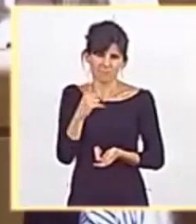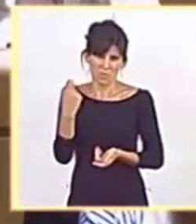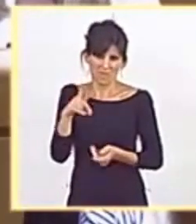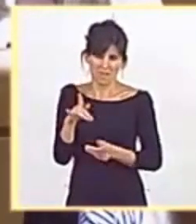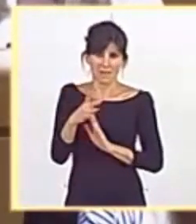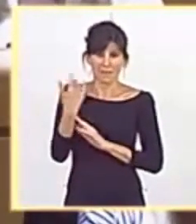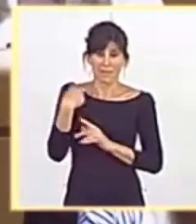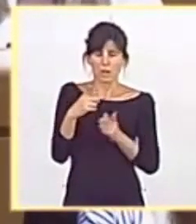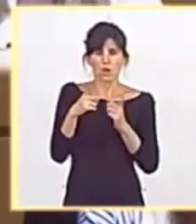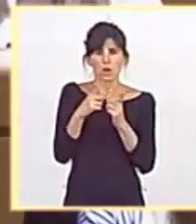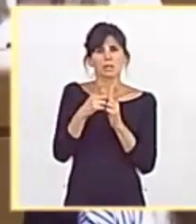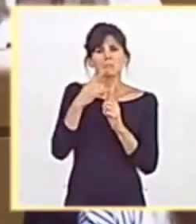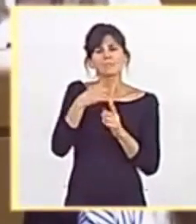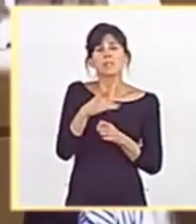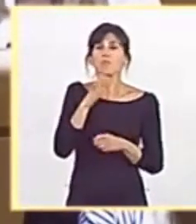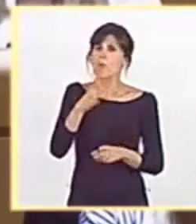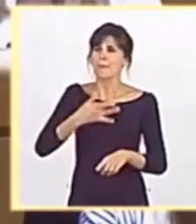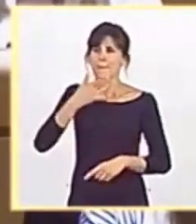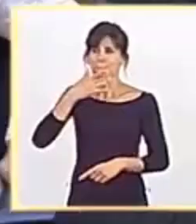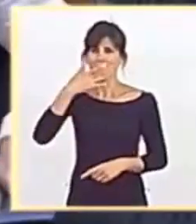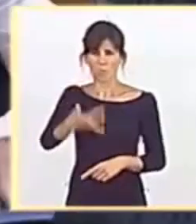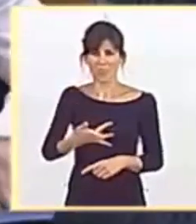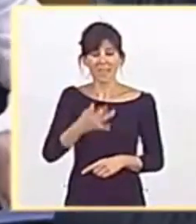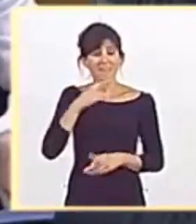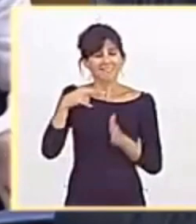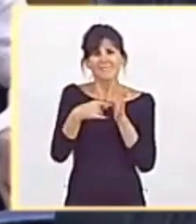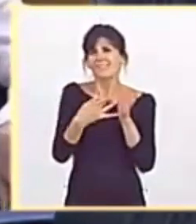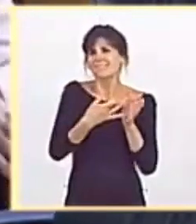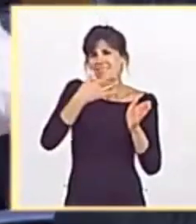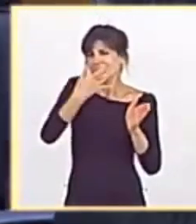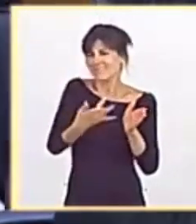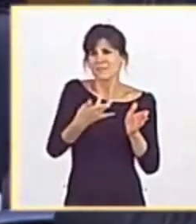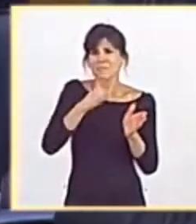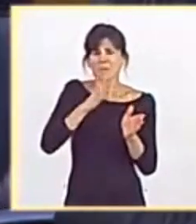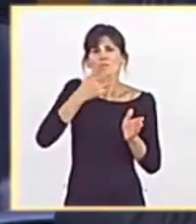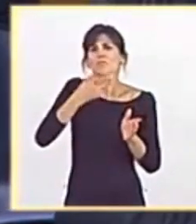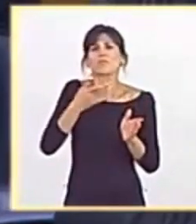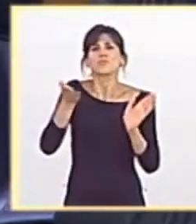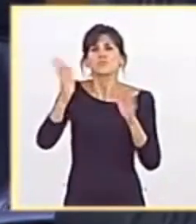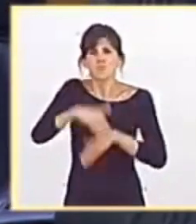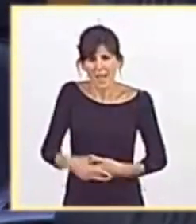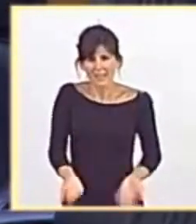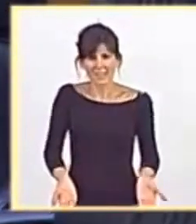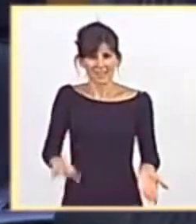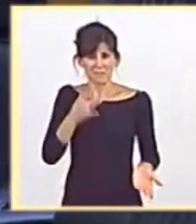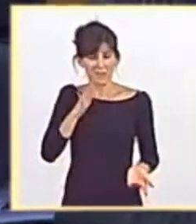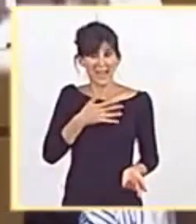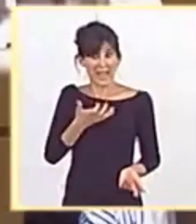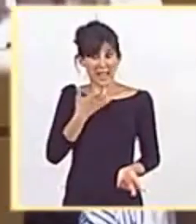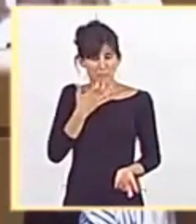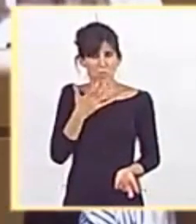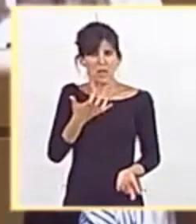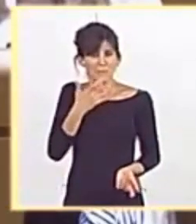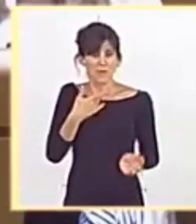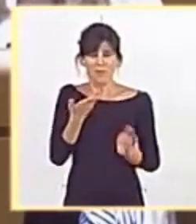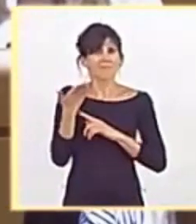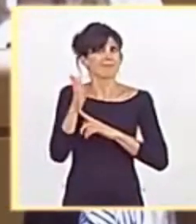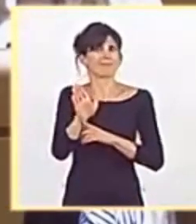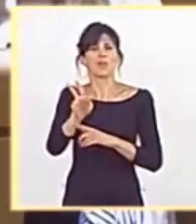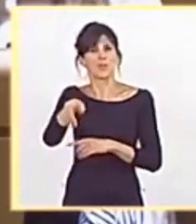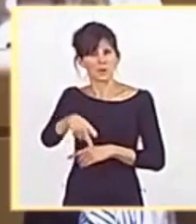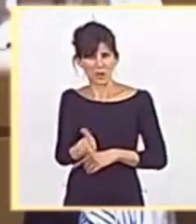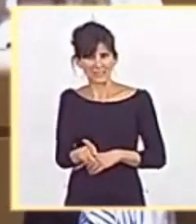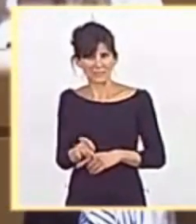el tiempo que la quede, pero esto es una vergüenza, esto es una indecencia y así no es dar ejemplo, esto no es dar ejemplo